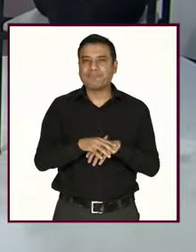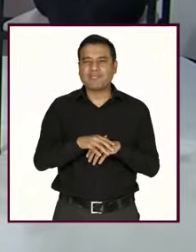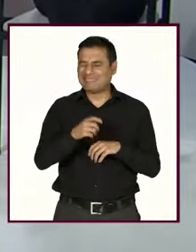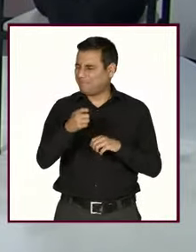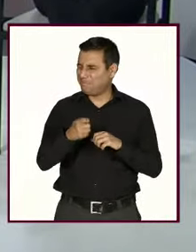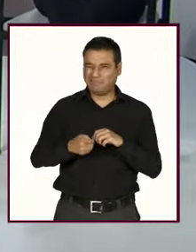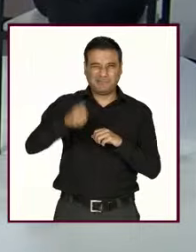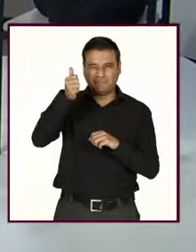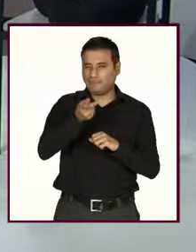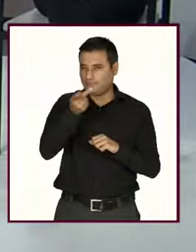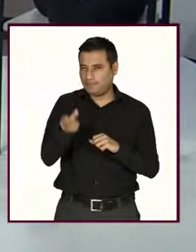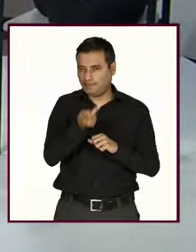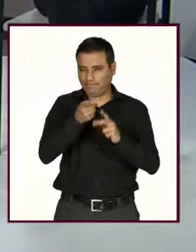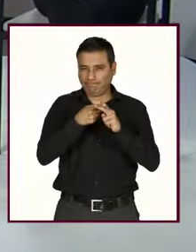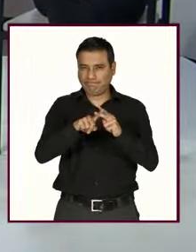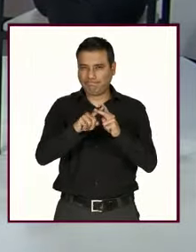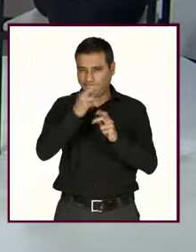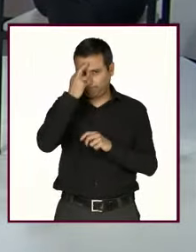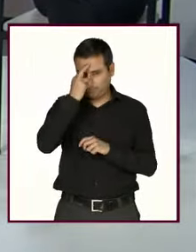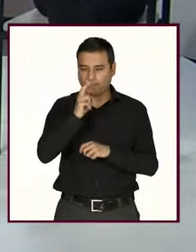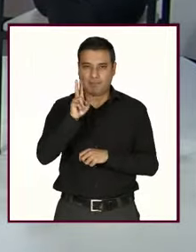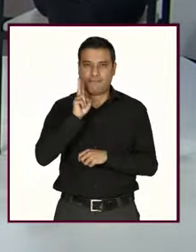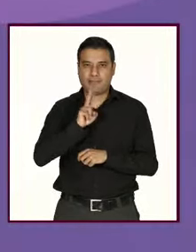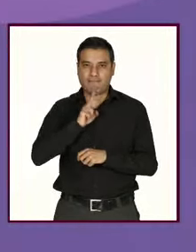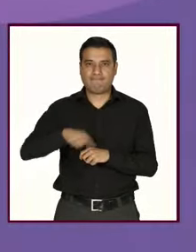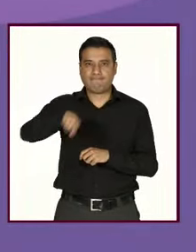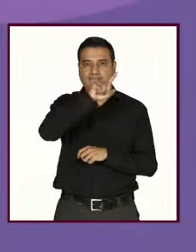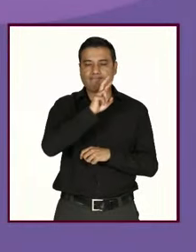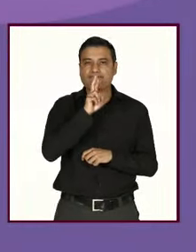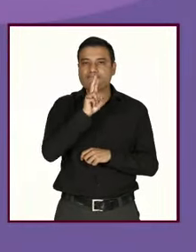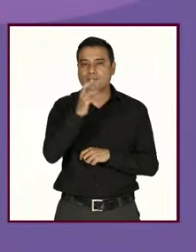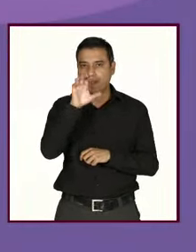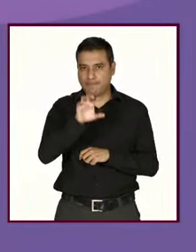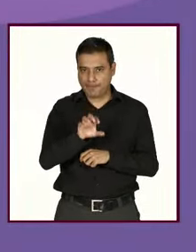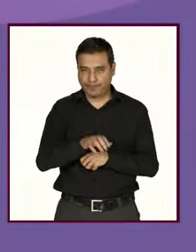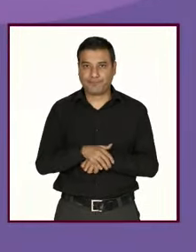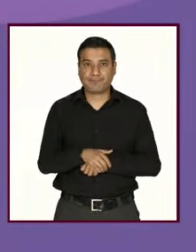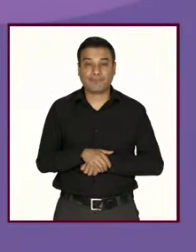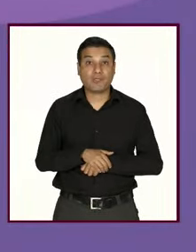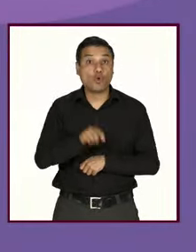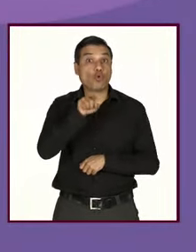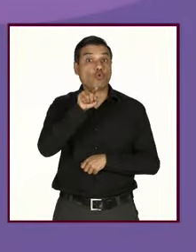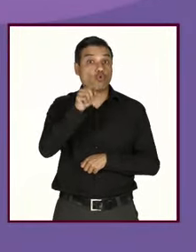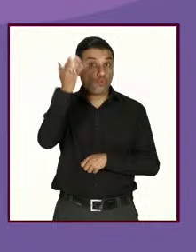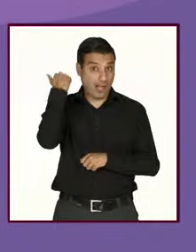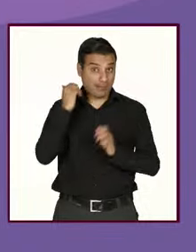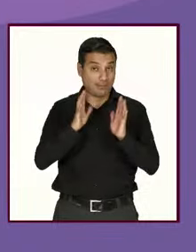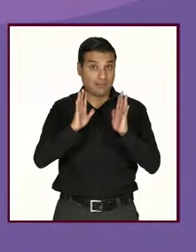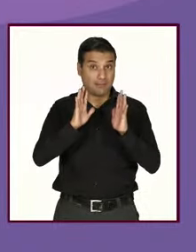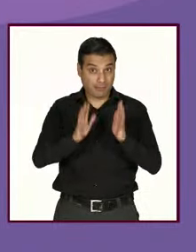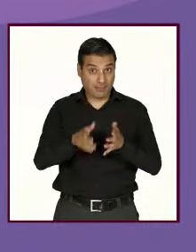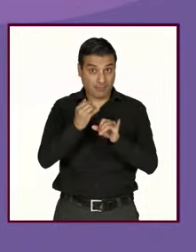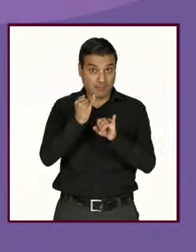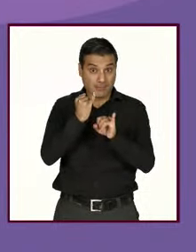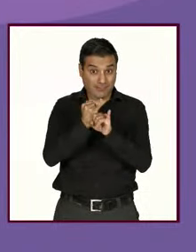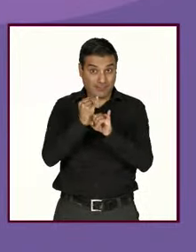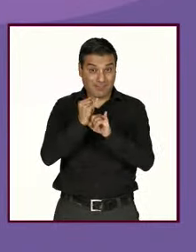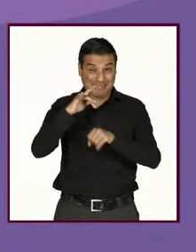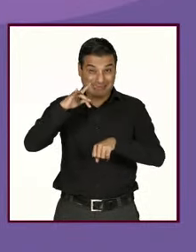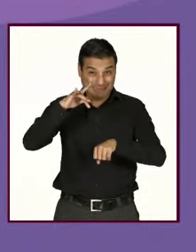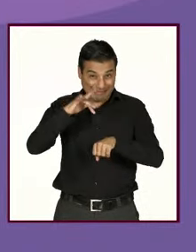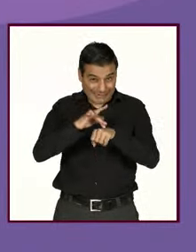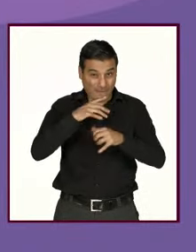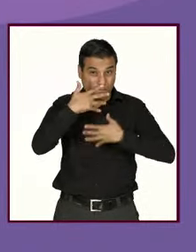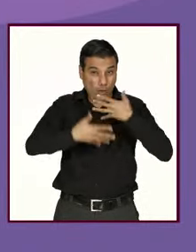la que hicimos al inicio del seminario vamos a ver que nos contestaron ¿ha sido víctima de violencia digital? ¿sí